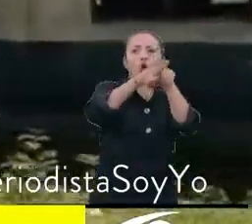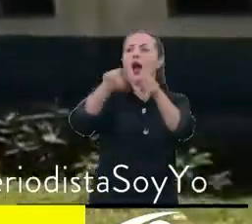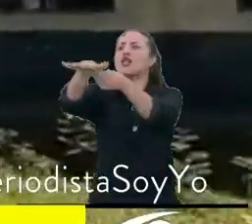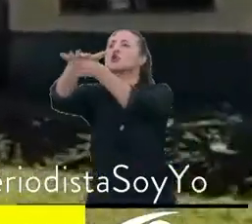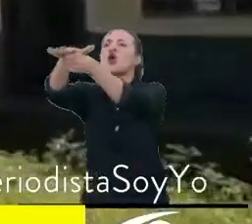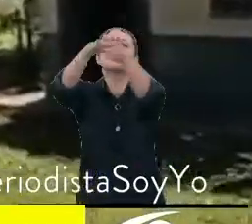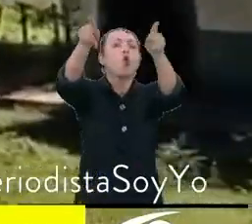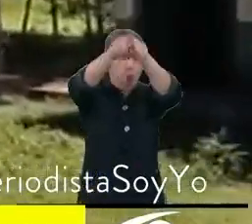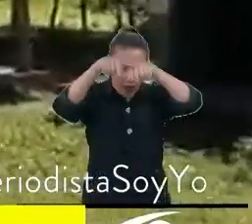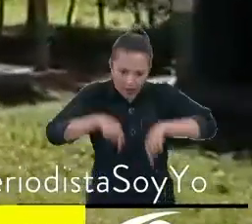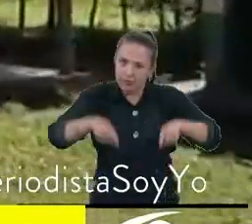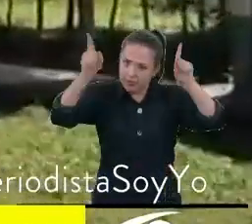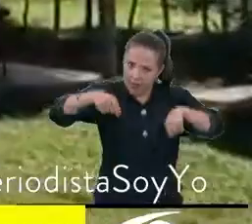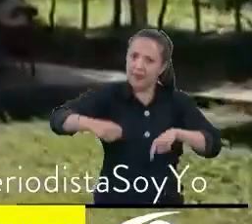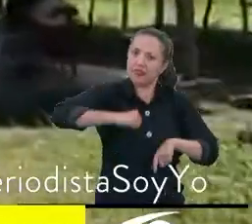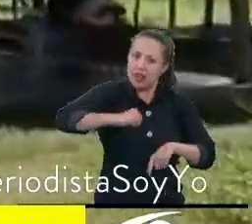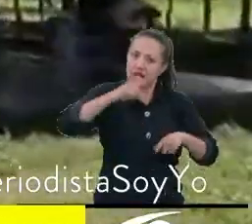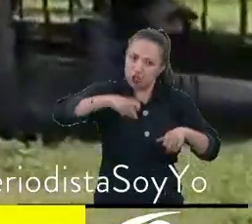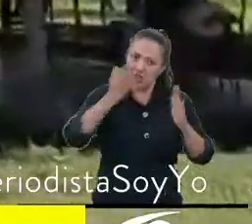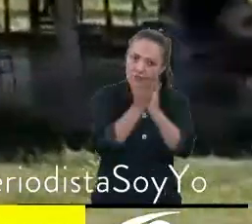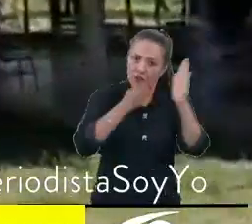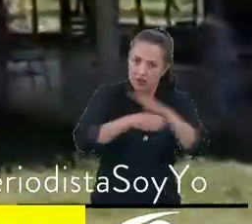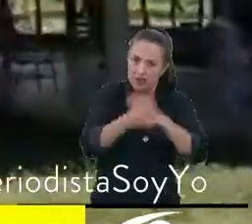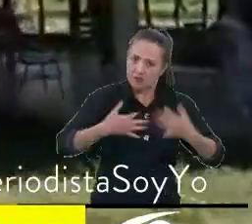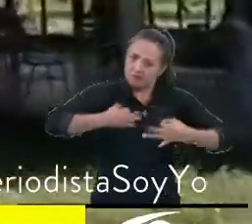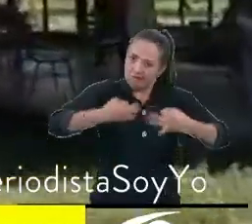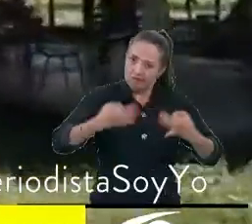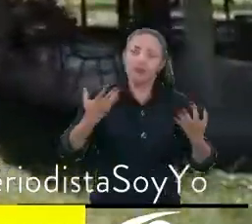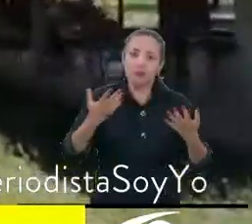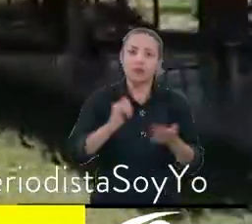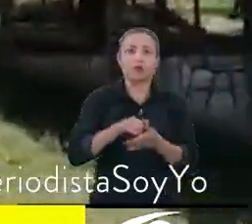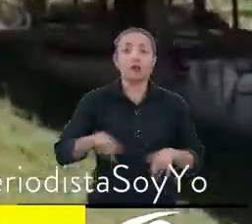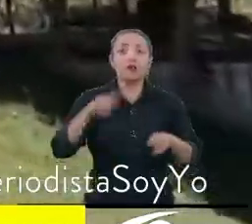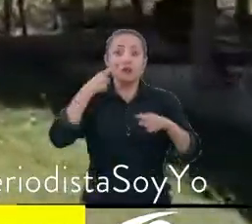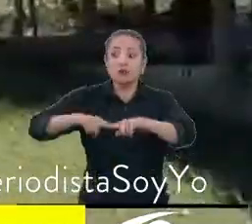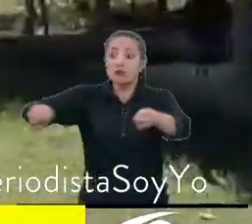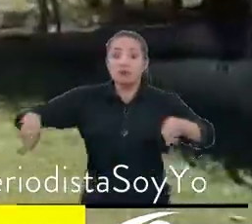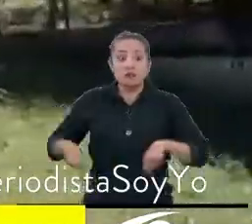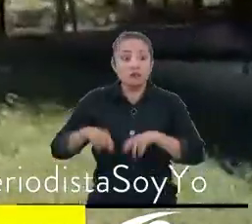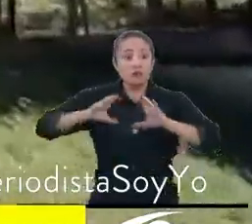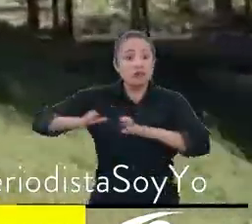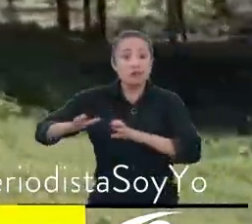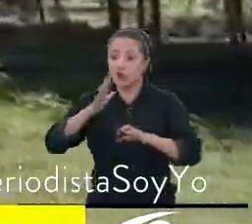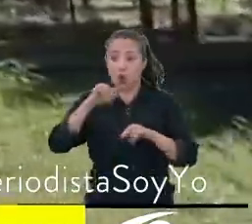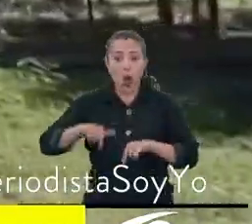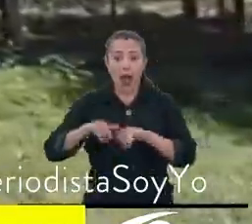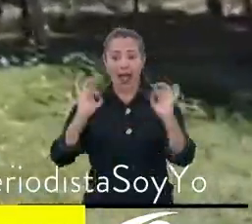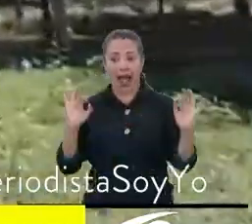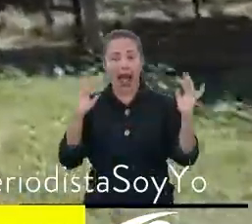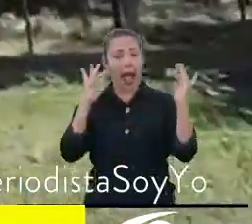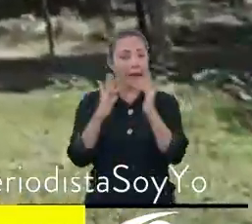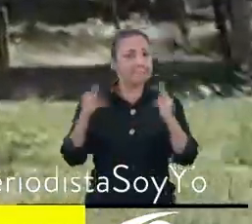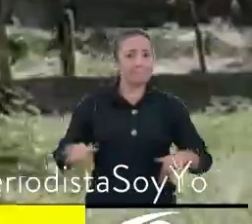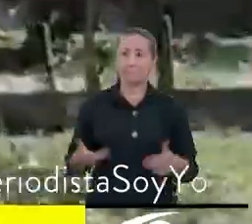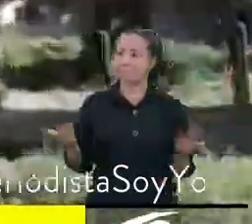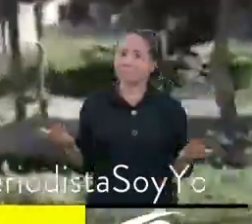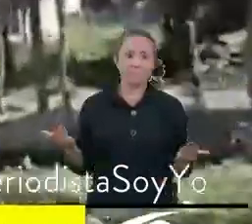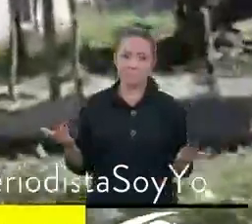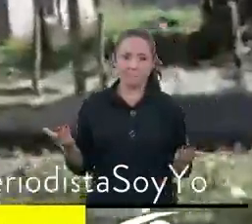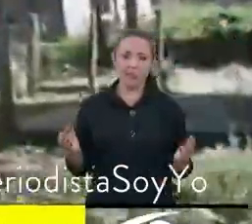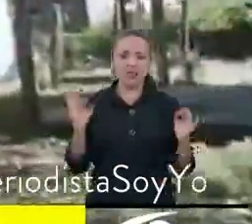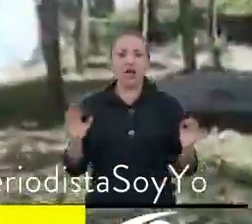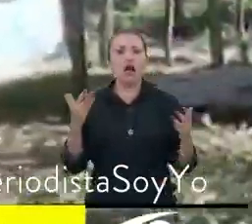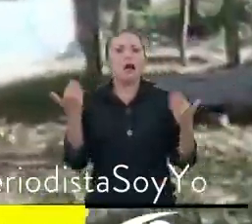Como se pueden dar cuenta, nuestros salones no son adecuados, no cuentan con las condiciones para realizar